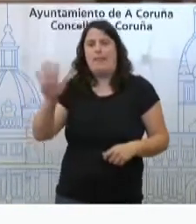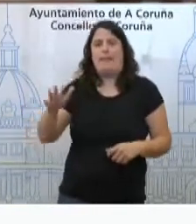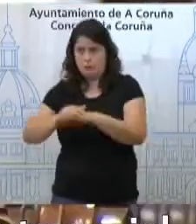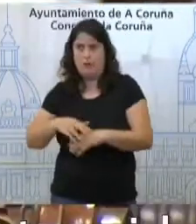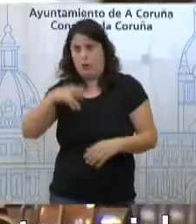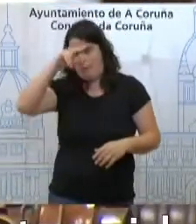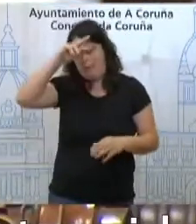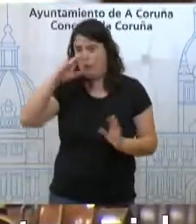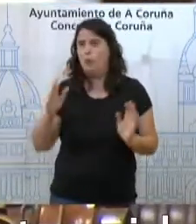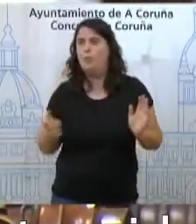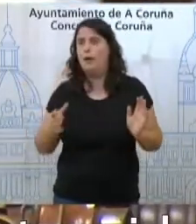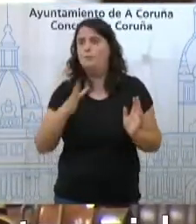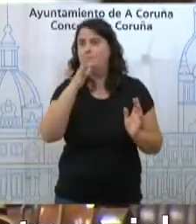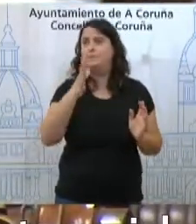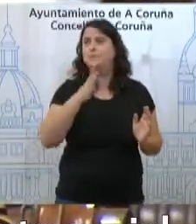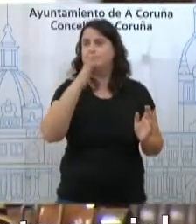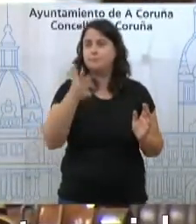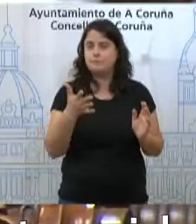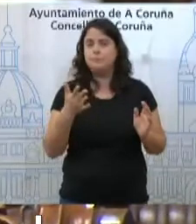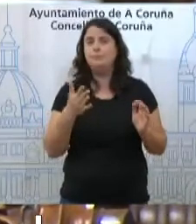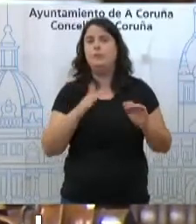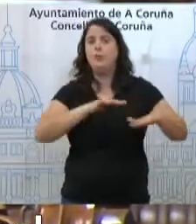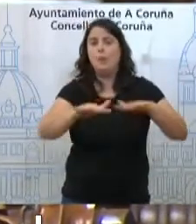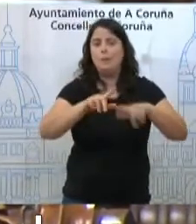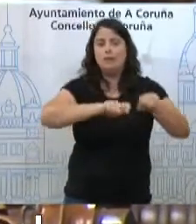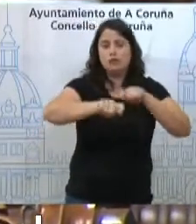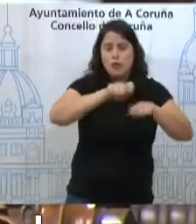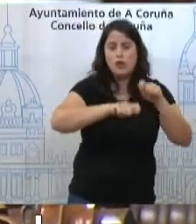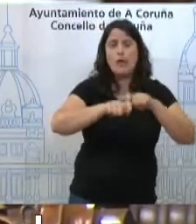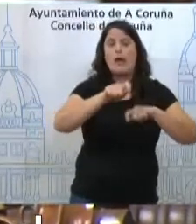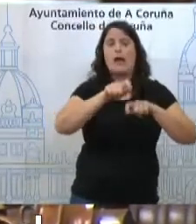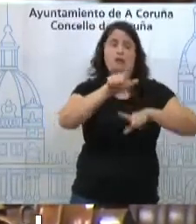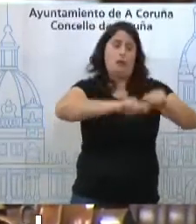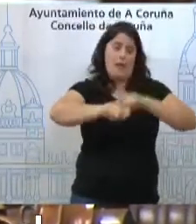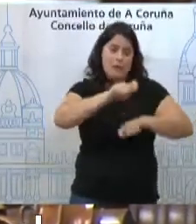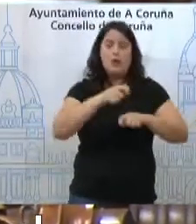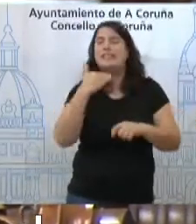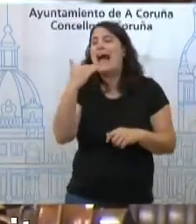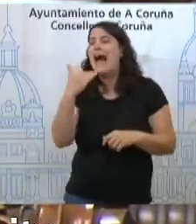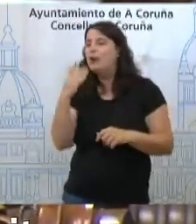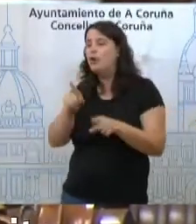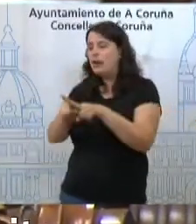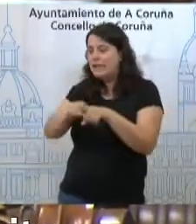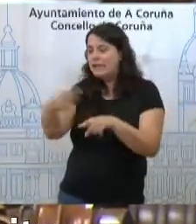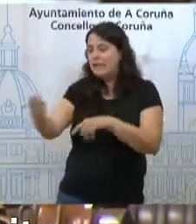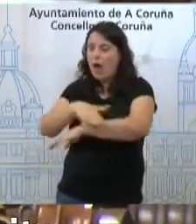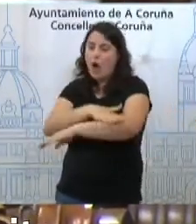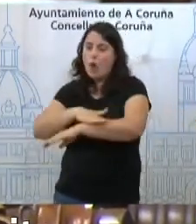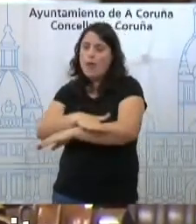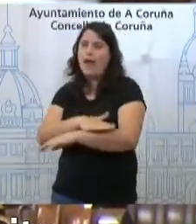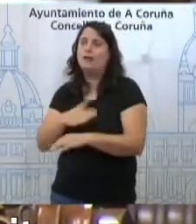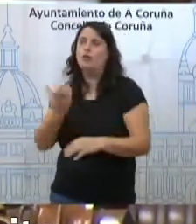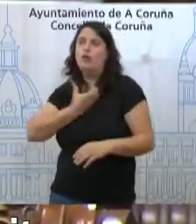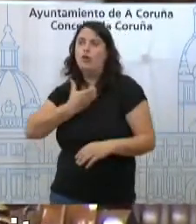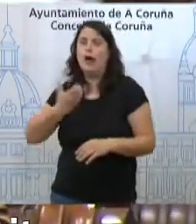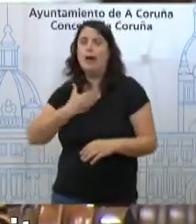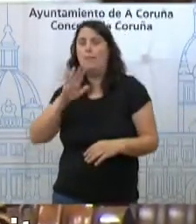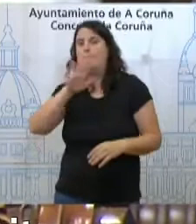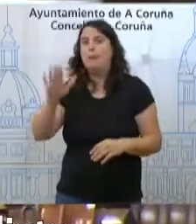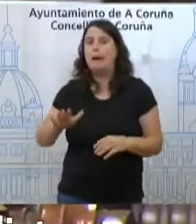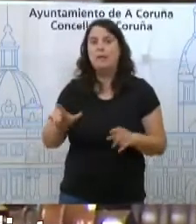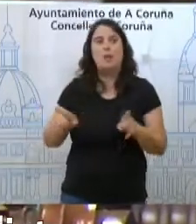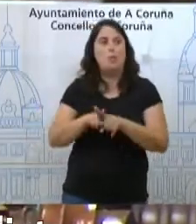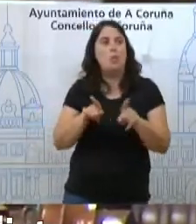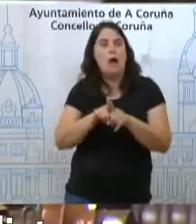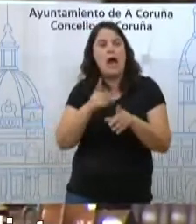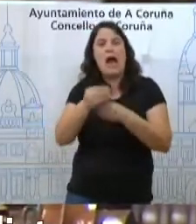socialista, porque parece que cada vez que un movimento social critica a postura do goberno local resulta que está facendo unha